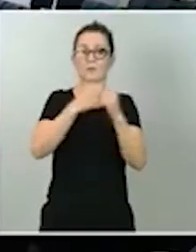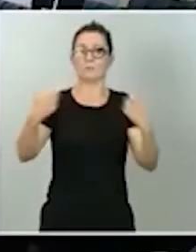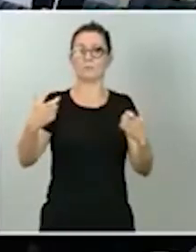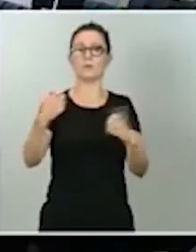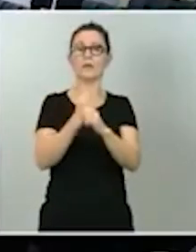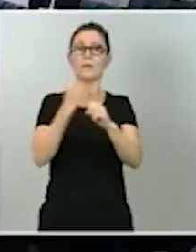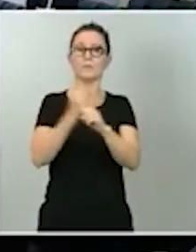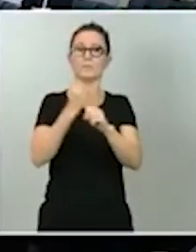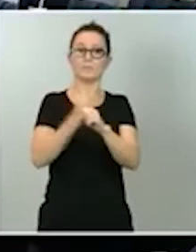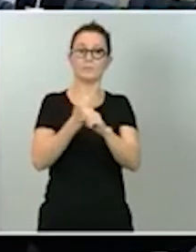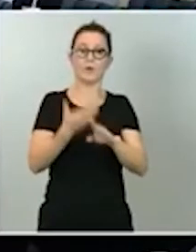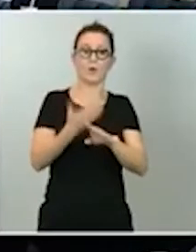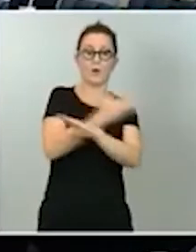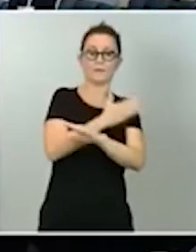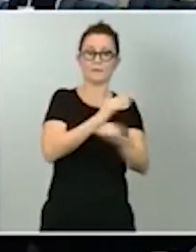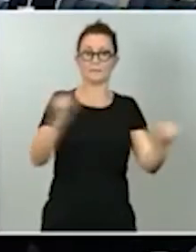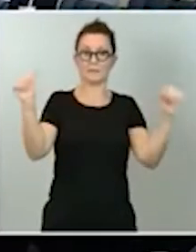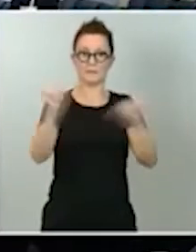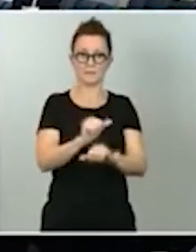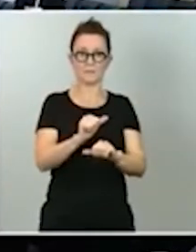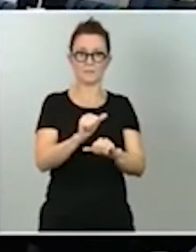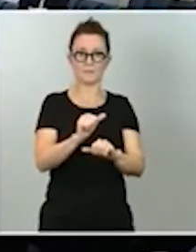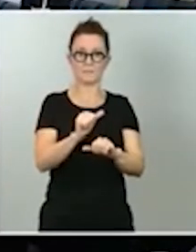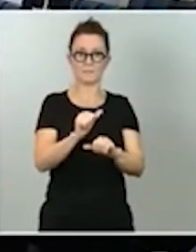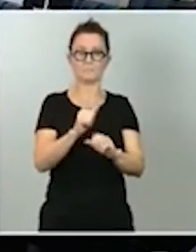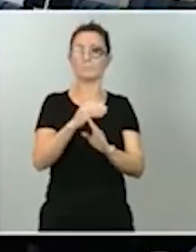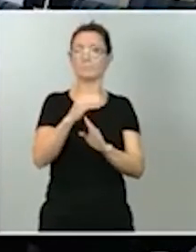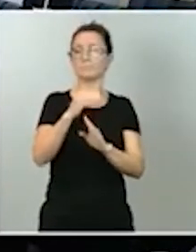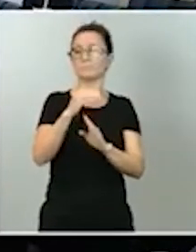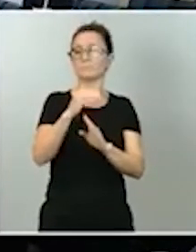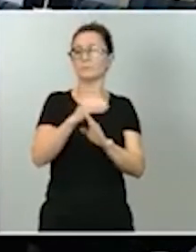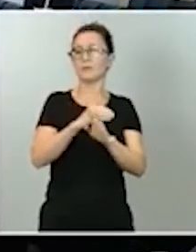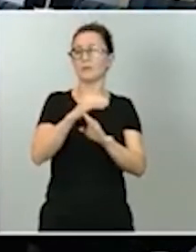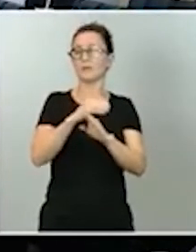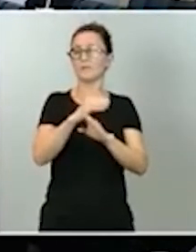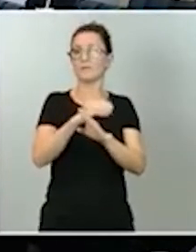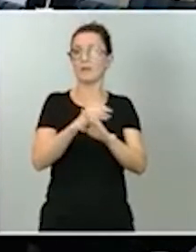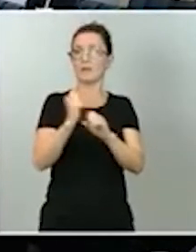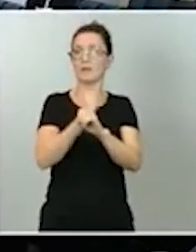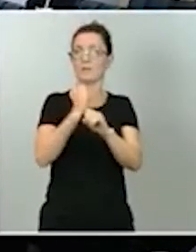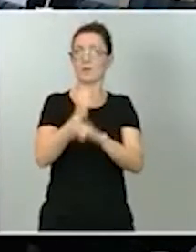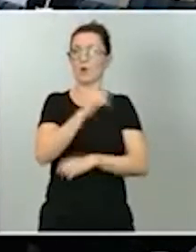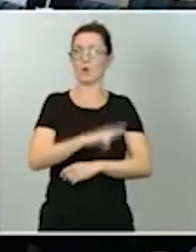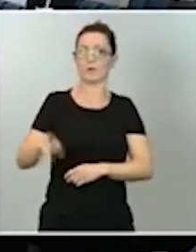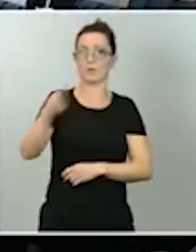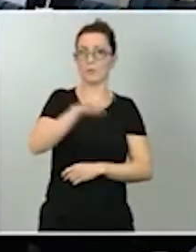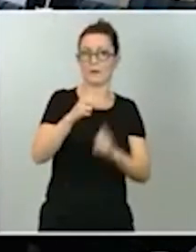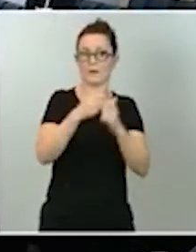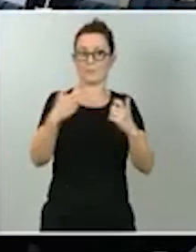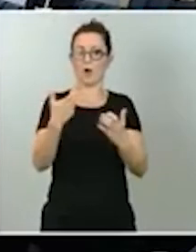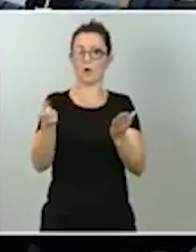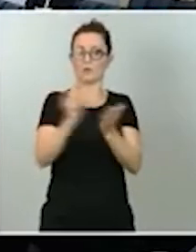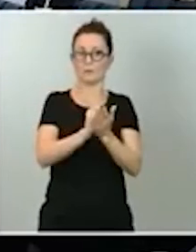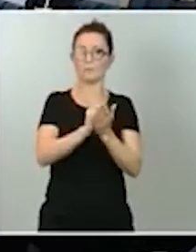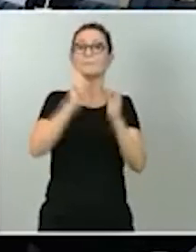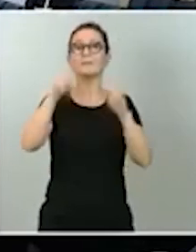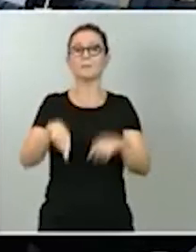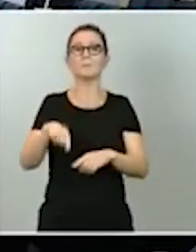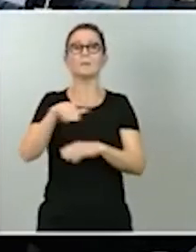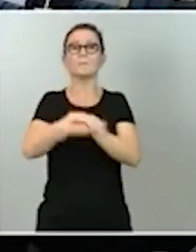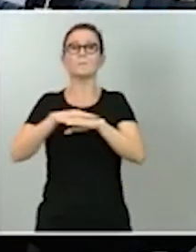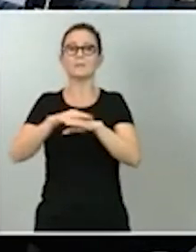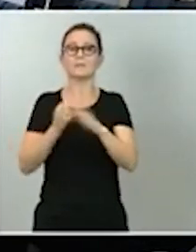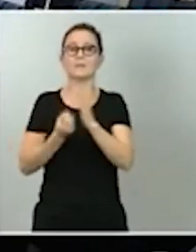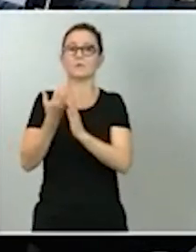¿cuándo se podría recuperar el nivel de ocupación? Y para la ministra portavoz tenía también una pregunta